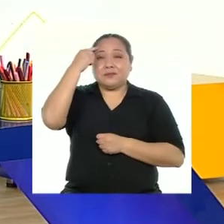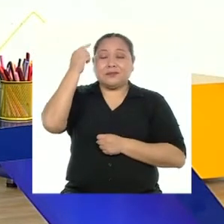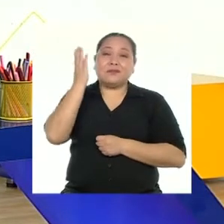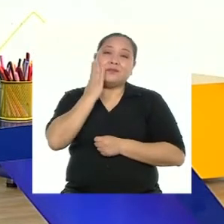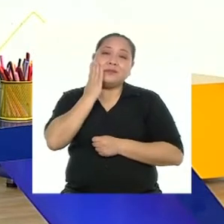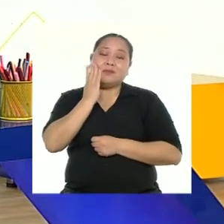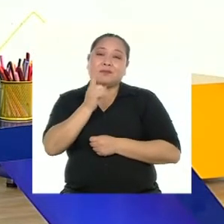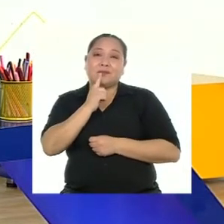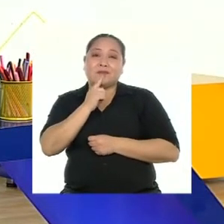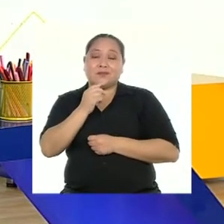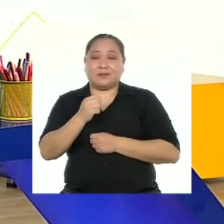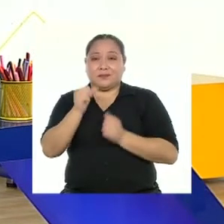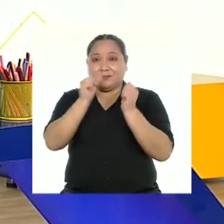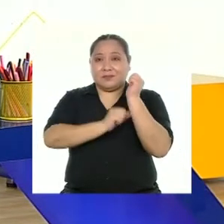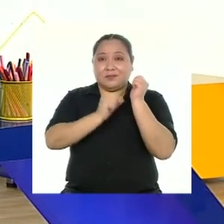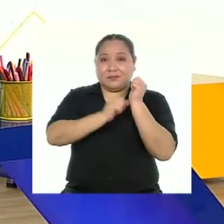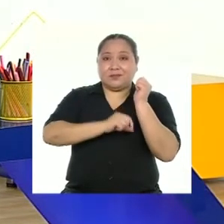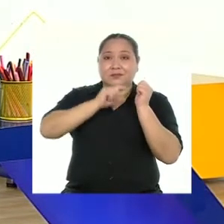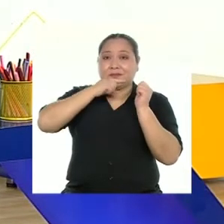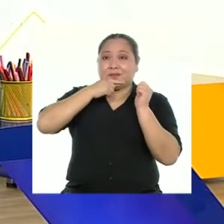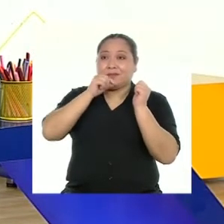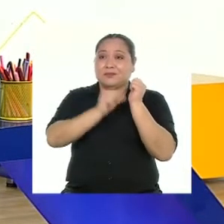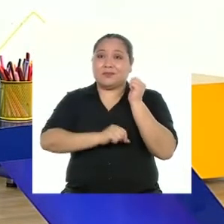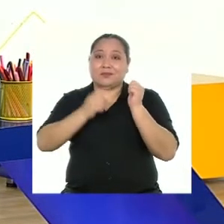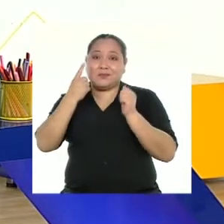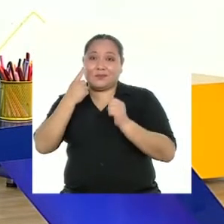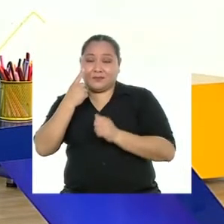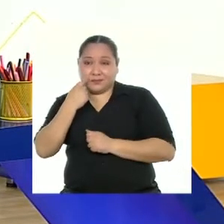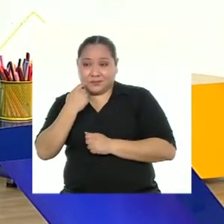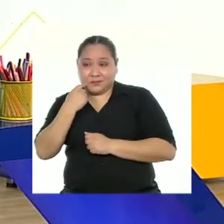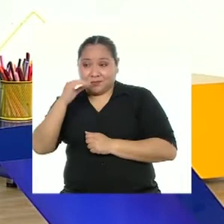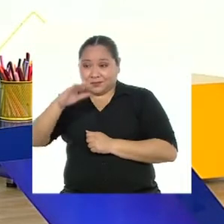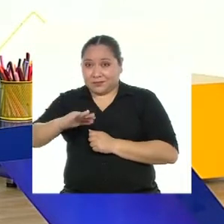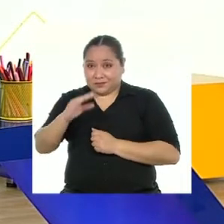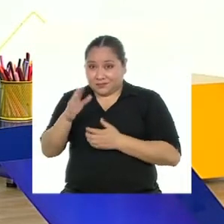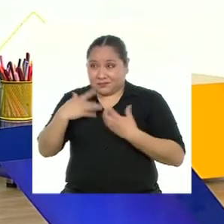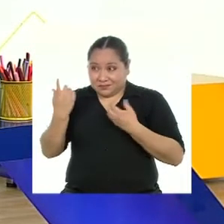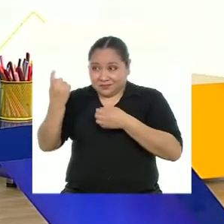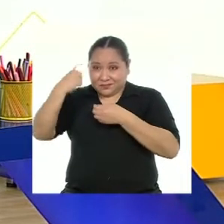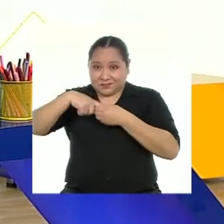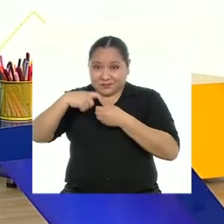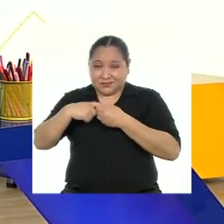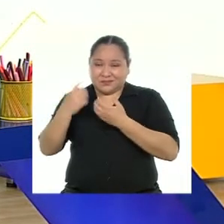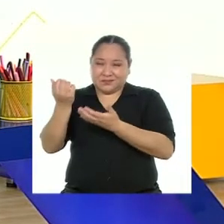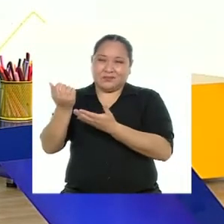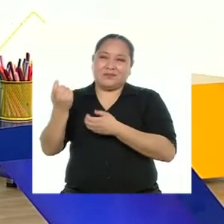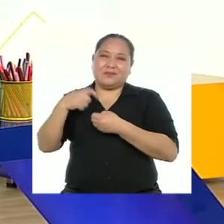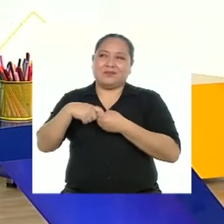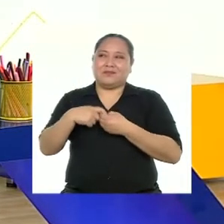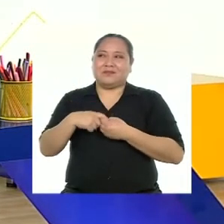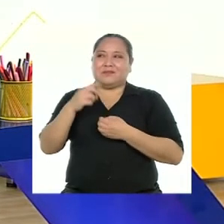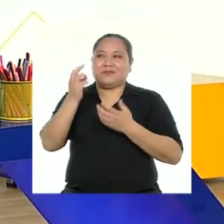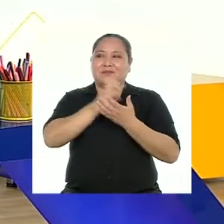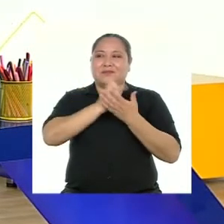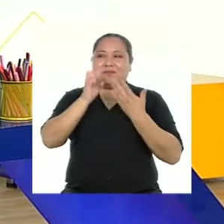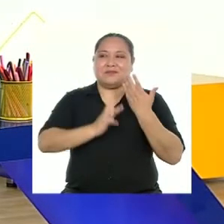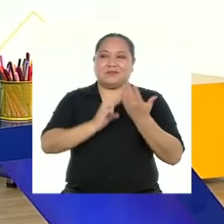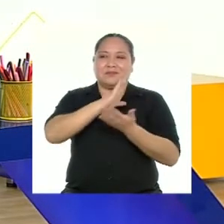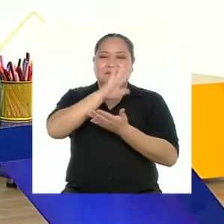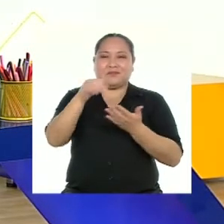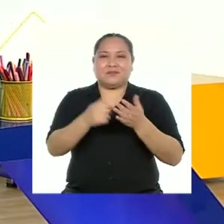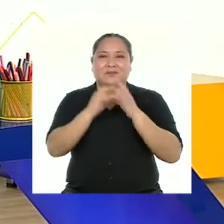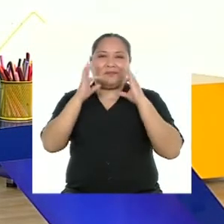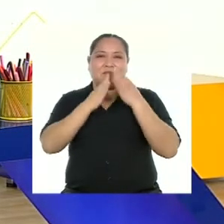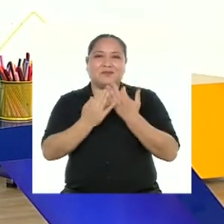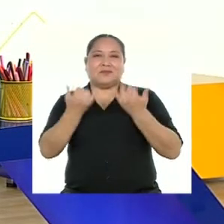papá, la hermana mayor o el hermanito les podría interesar, díganles que se nos unan. Este programa es para toda la familia. Ahora